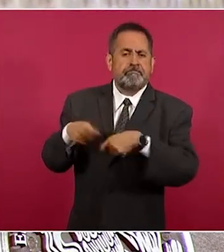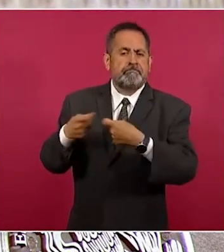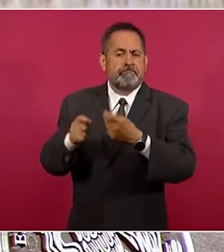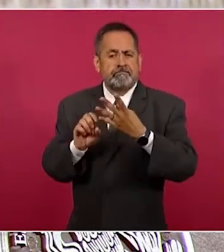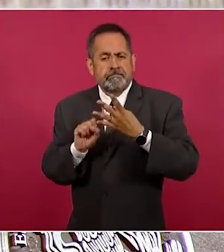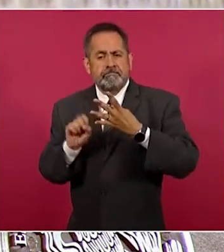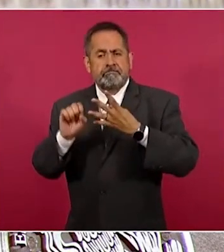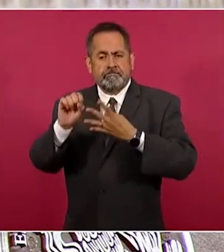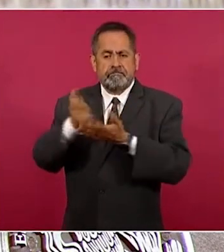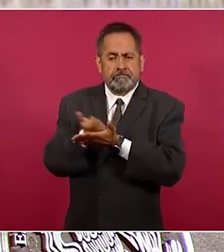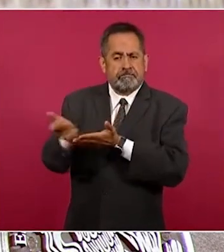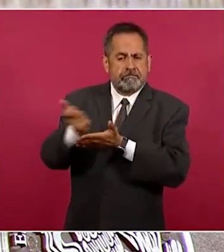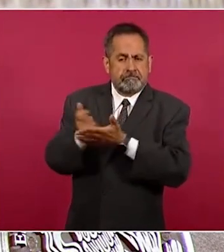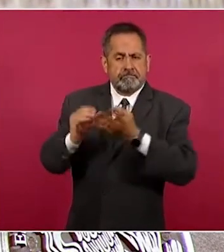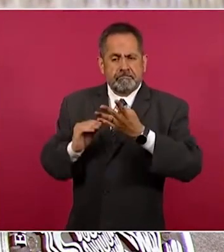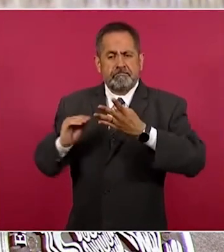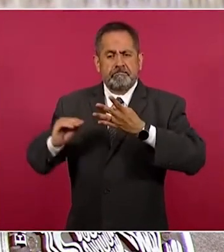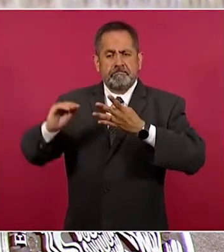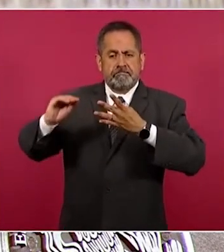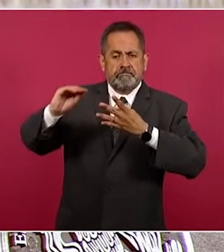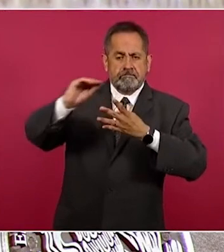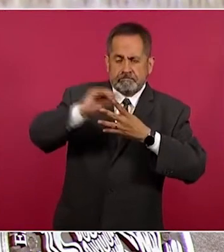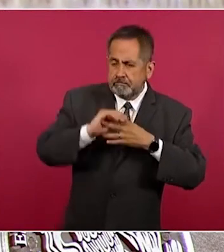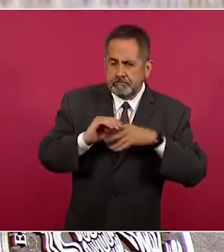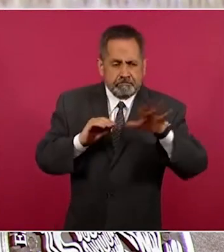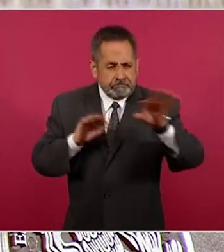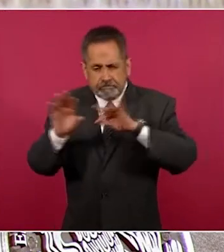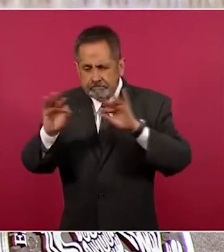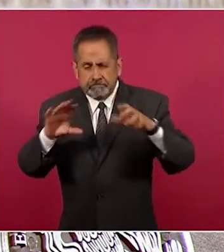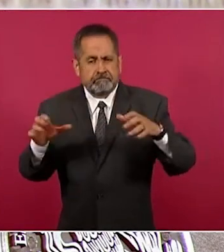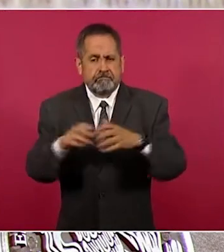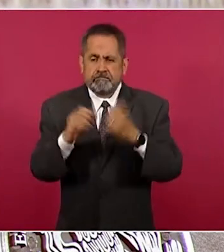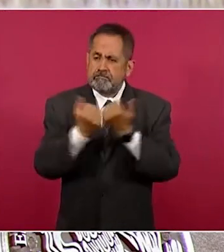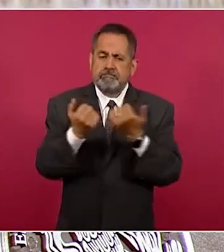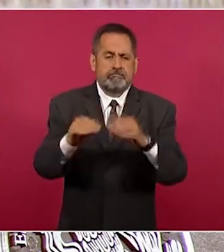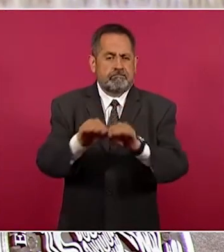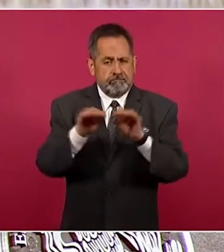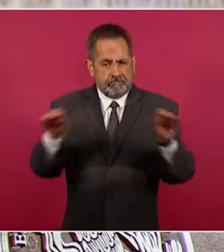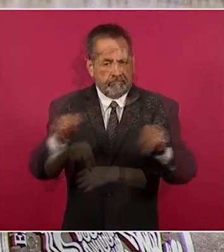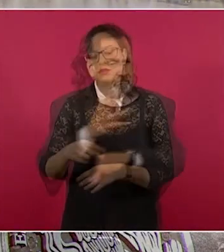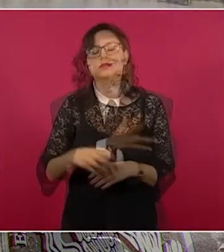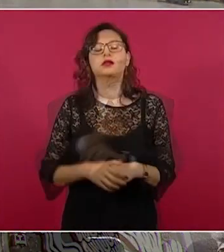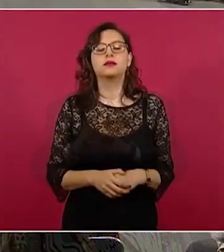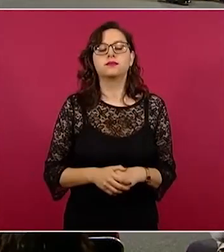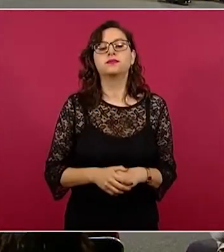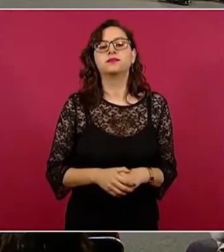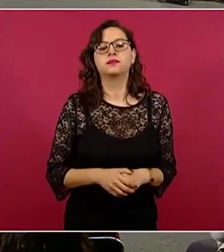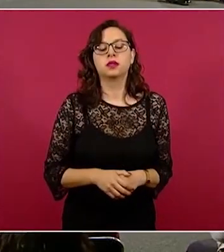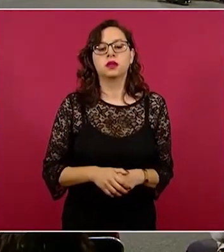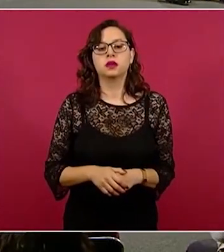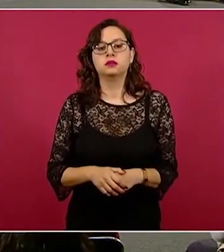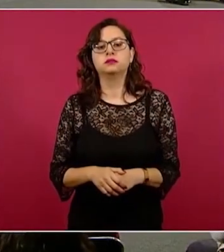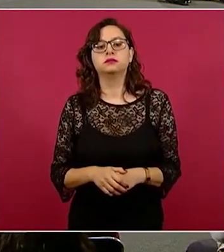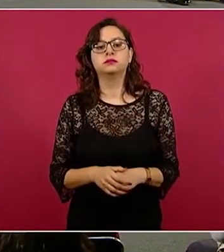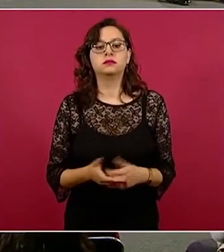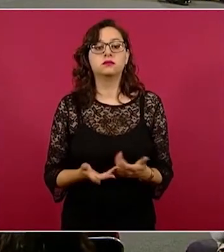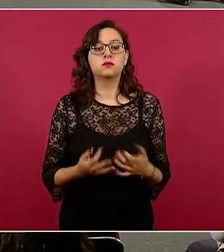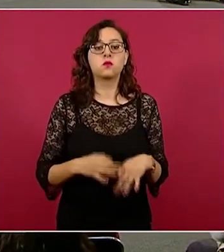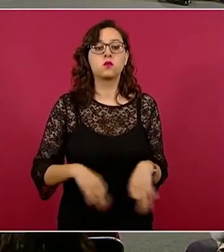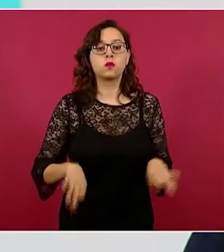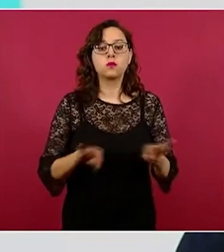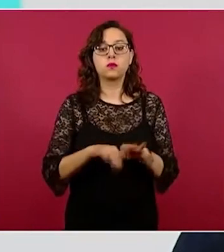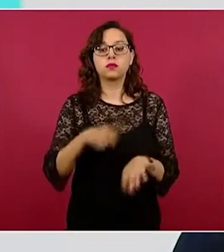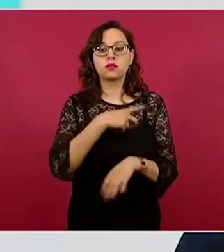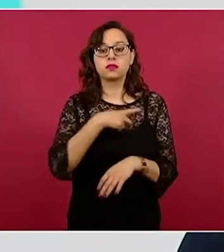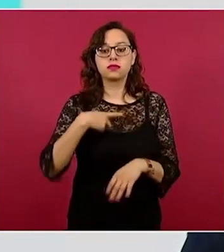Nuestra. Vamos a ver en cuánto se incrementará en este año 2022. Es de suma importancia recalcar